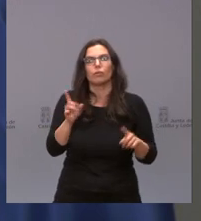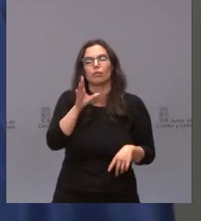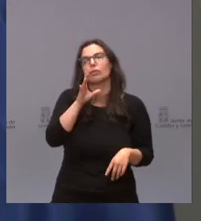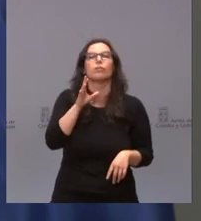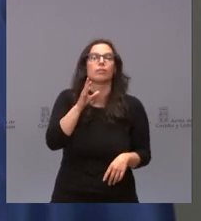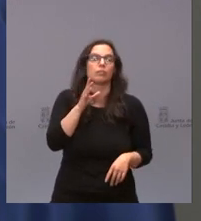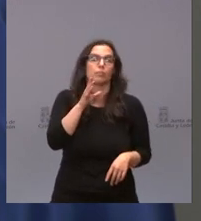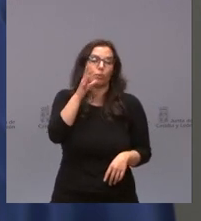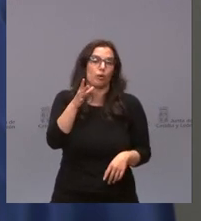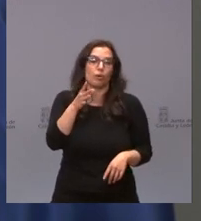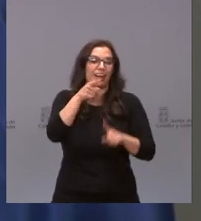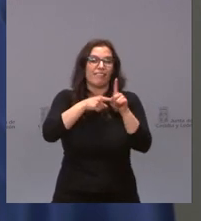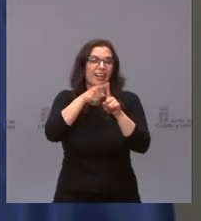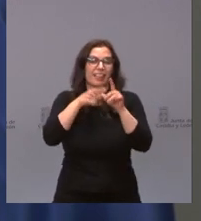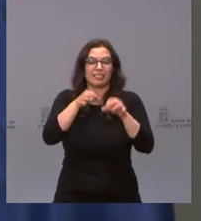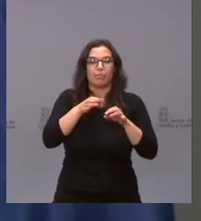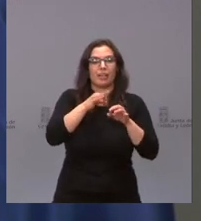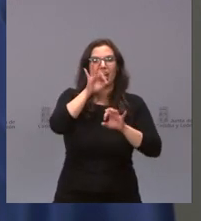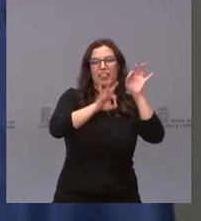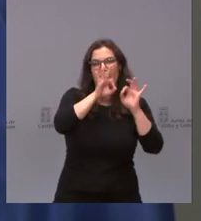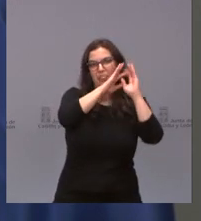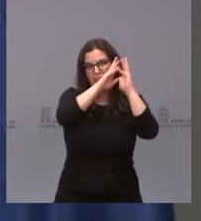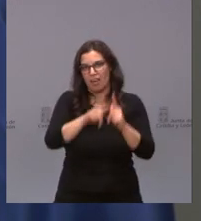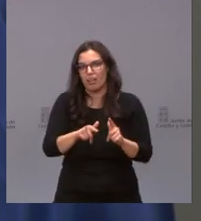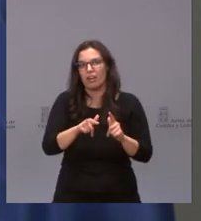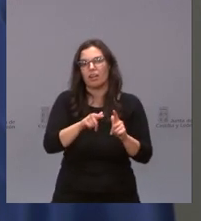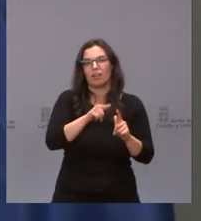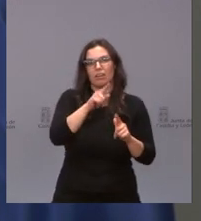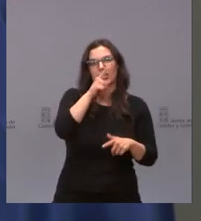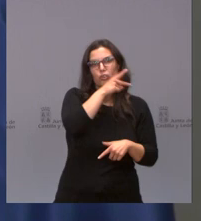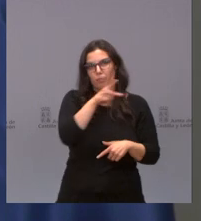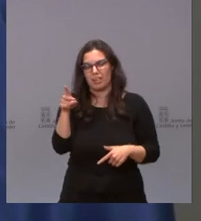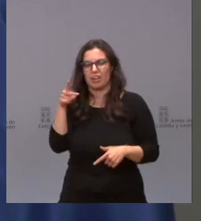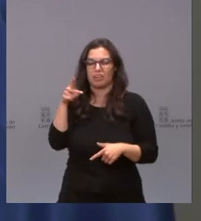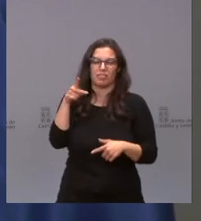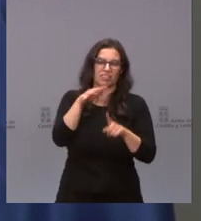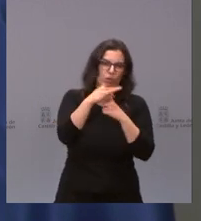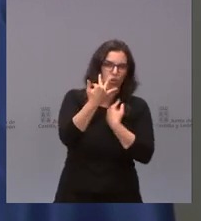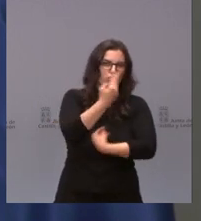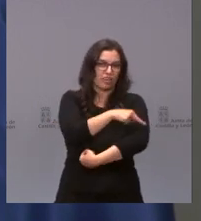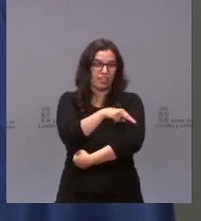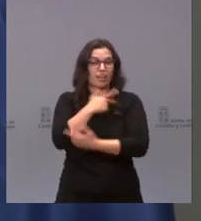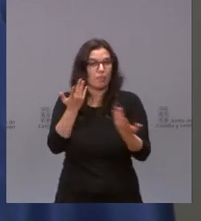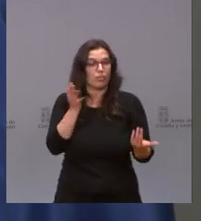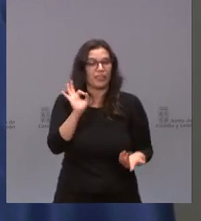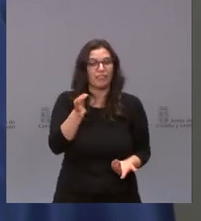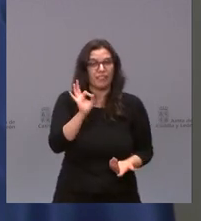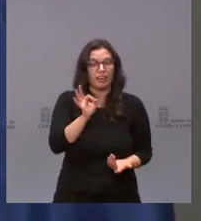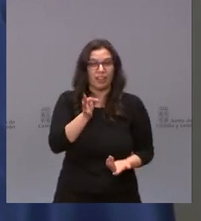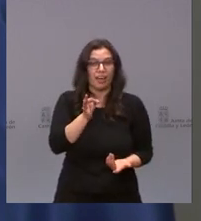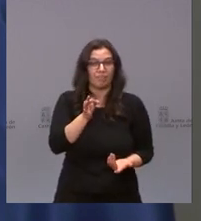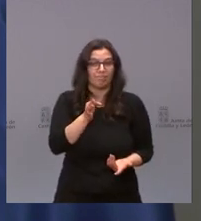la incidencia acumulada y los casos de la situación sanitaria pero es verdad que existe esta